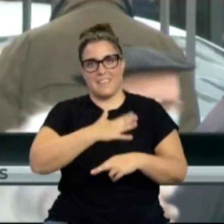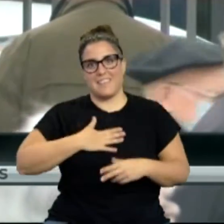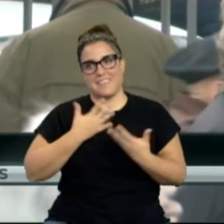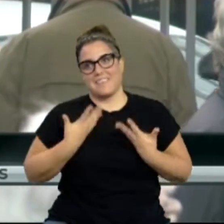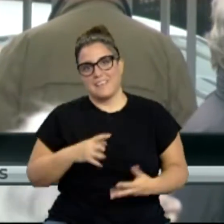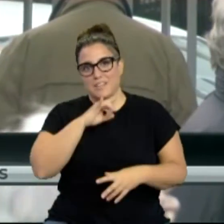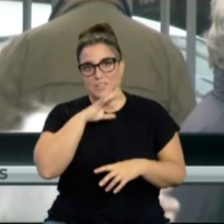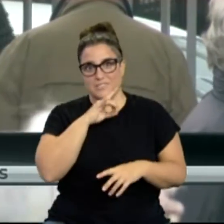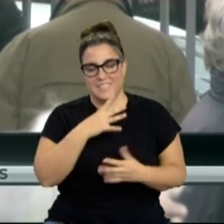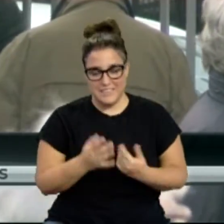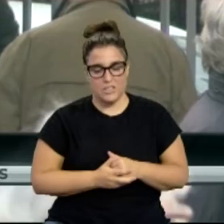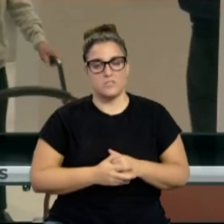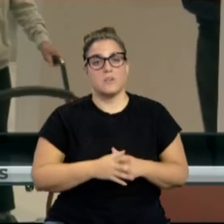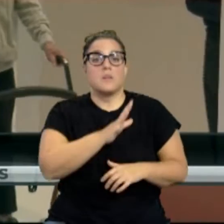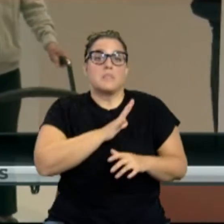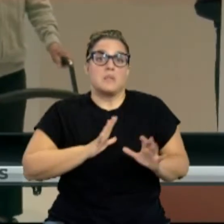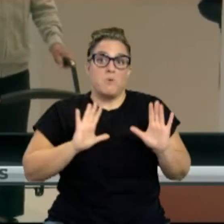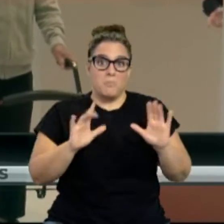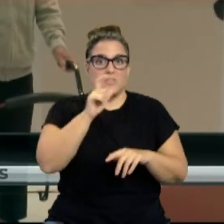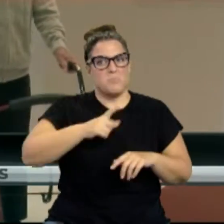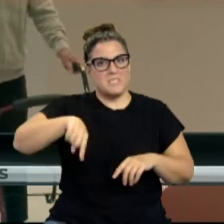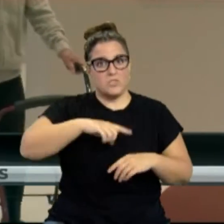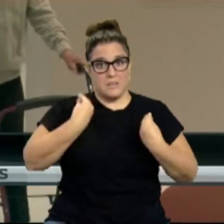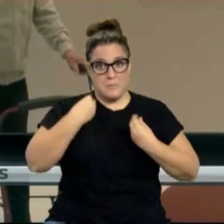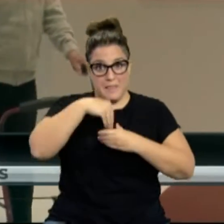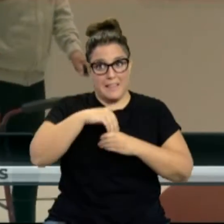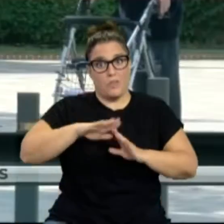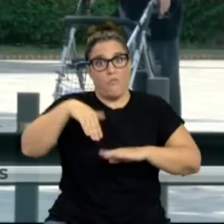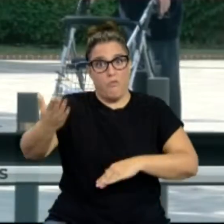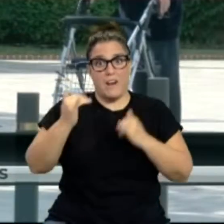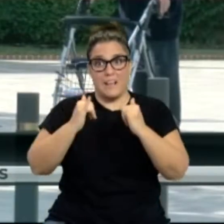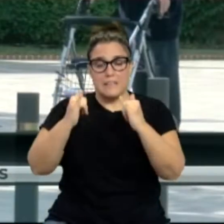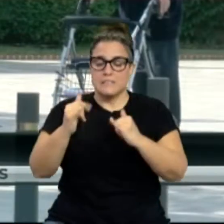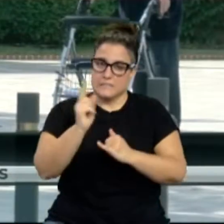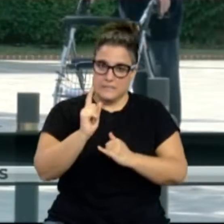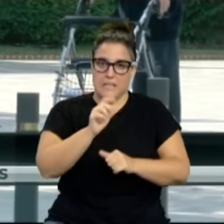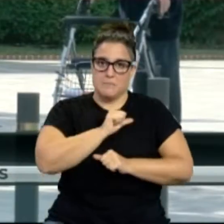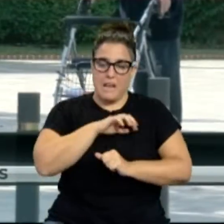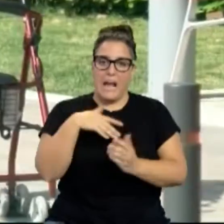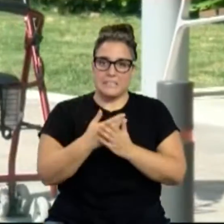Por ahora, lo que no se contemplan son las salidas de ocio hasta que no mejore la situación.